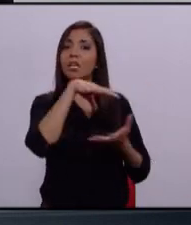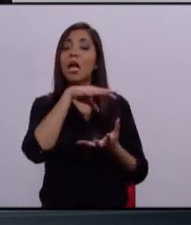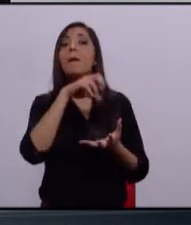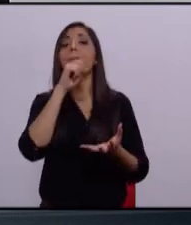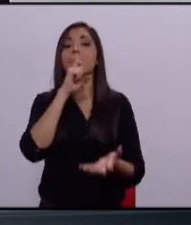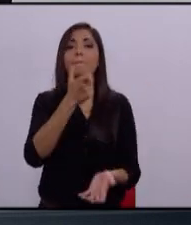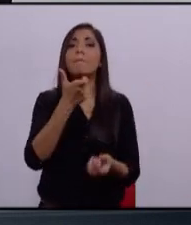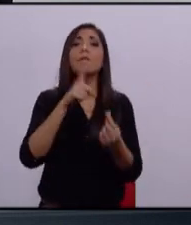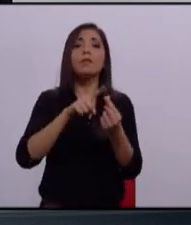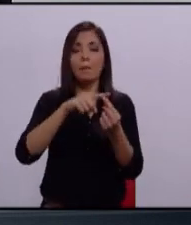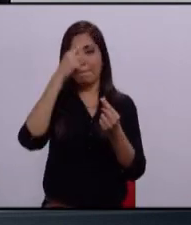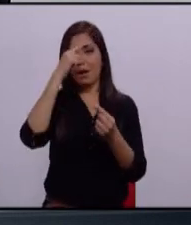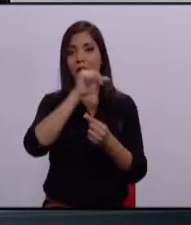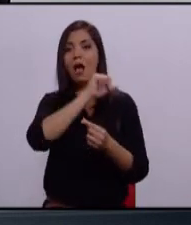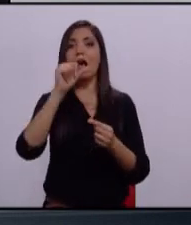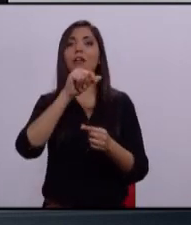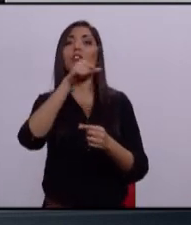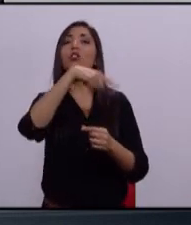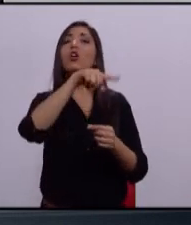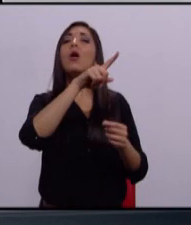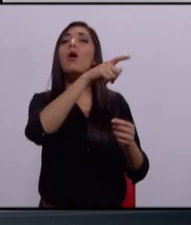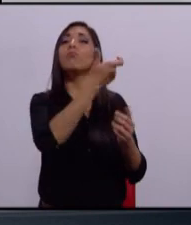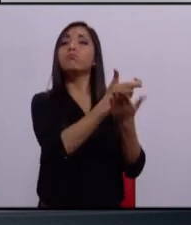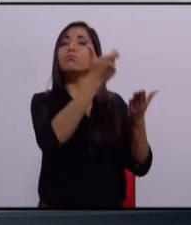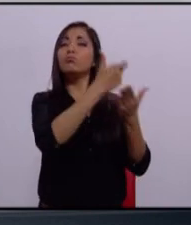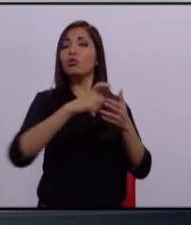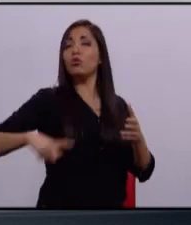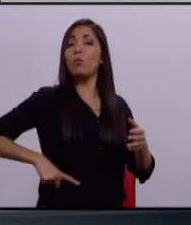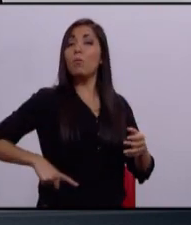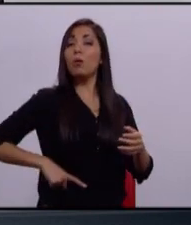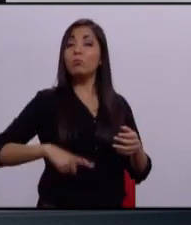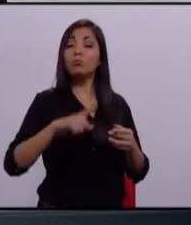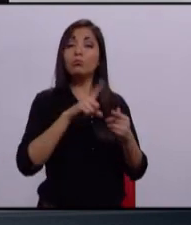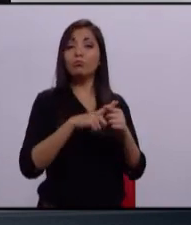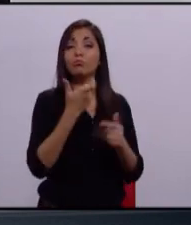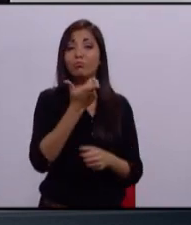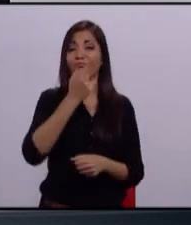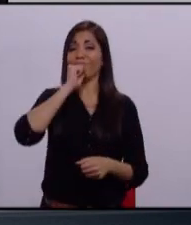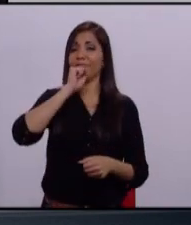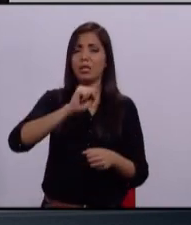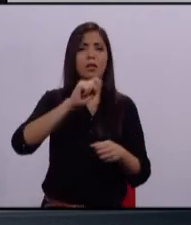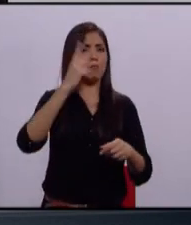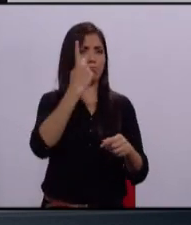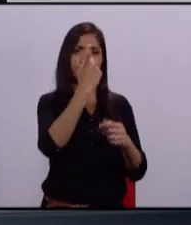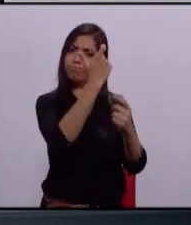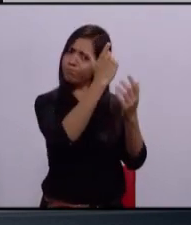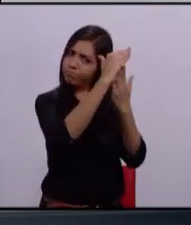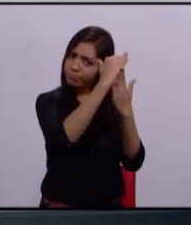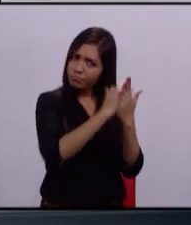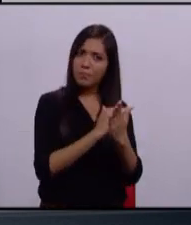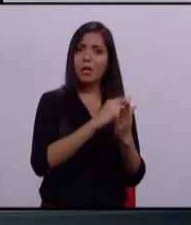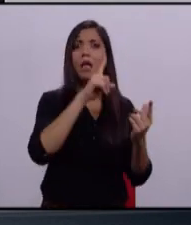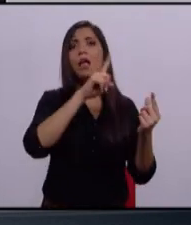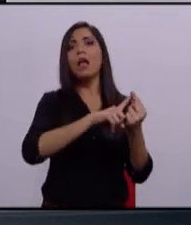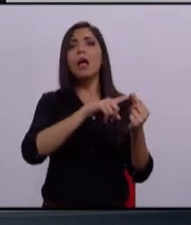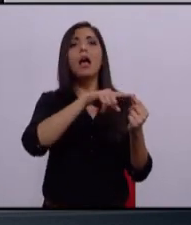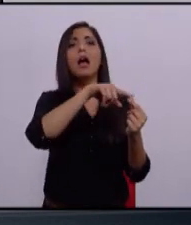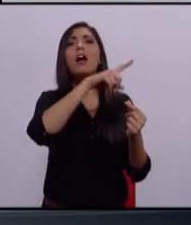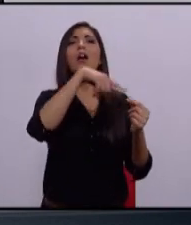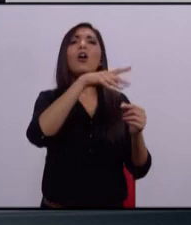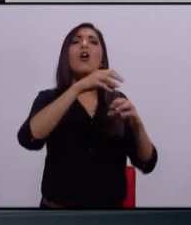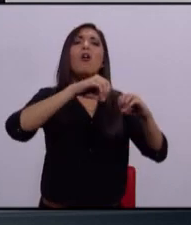hoy se van a los salarios de los altos funcionarios. Por lo menos a una tercera parte los vamos a reducir. El dinero en obras